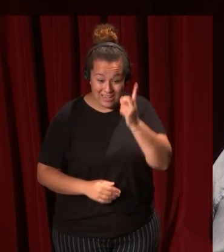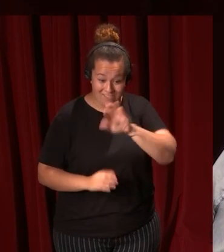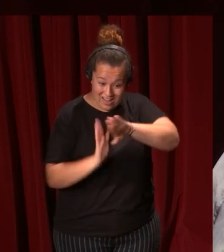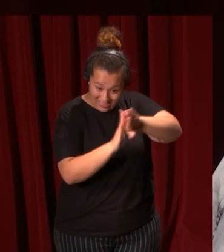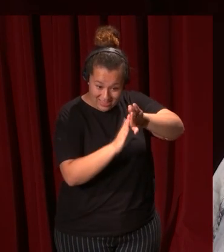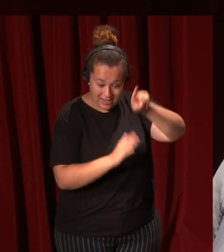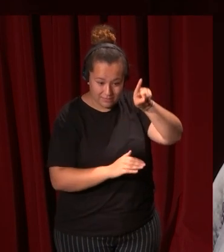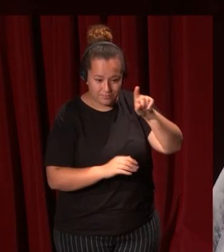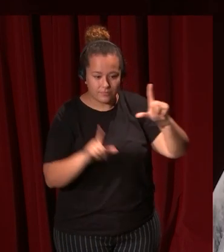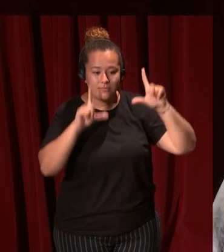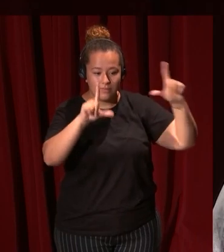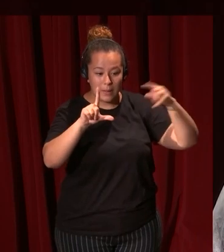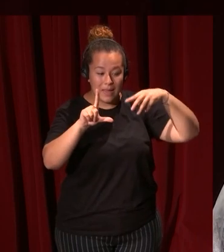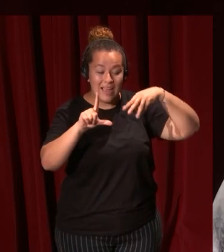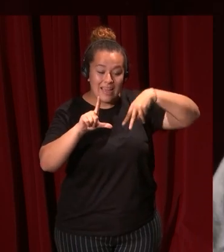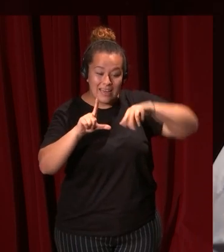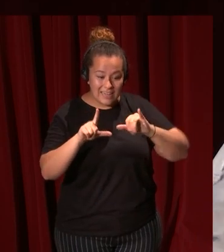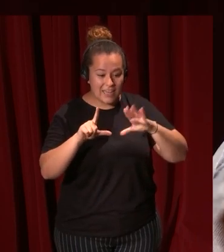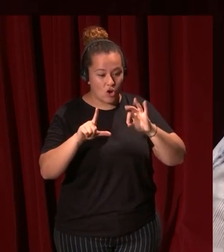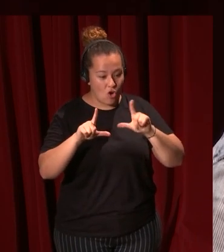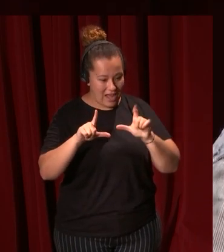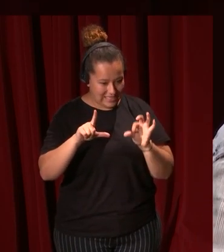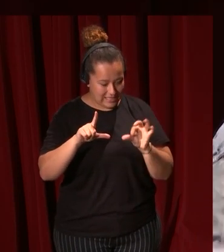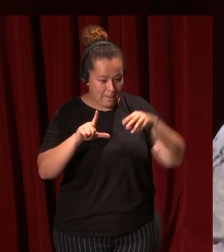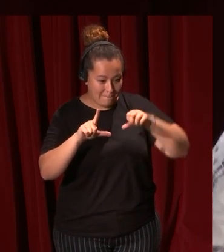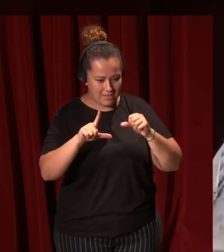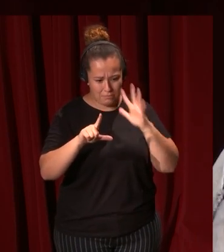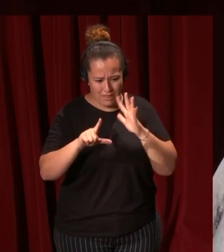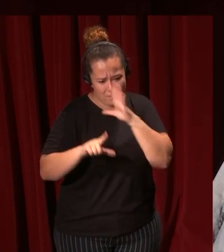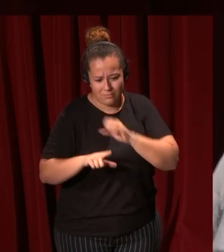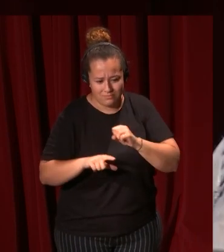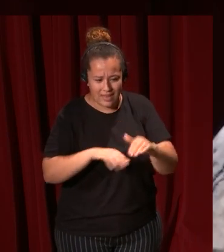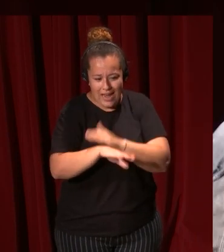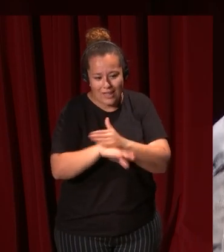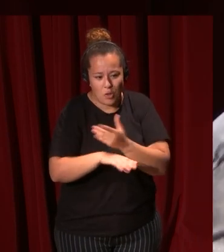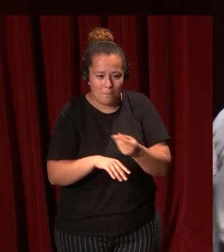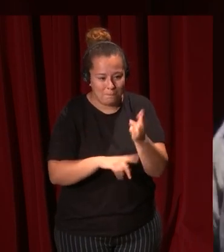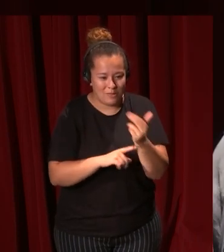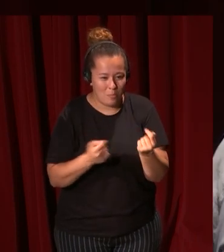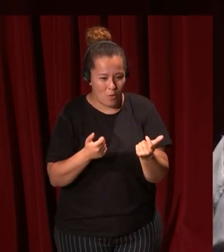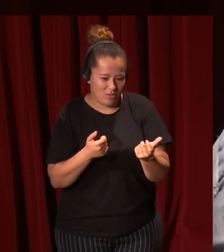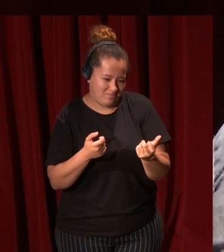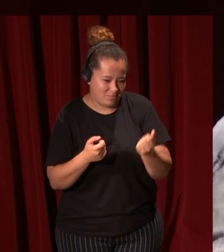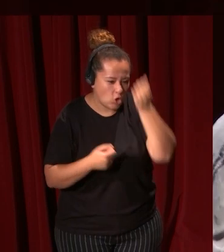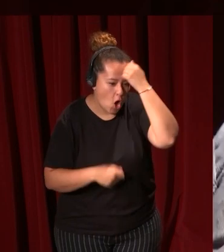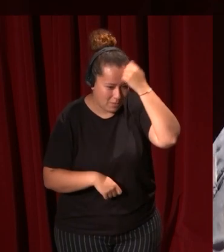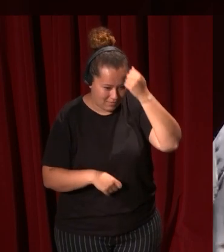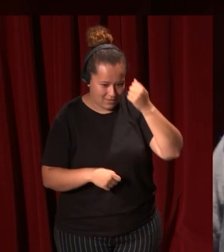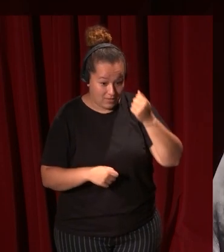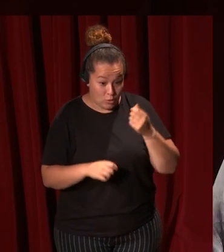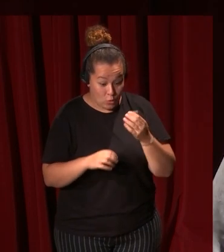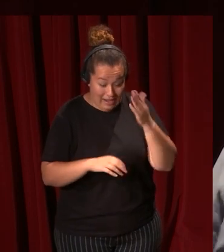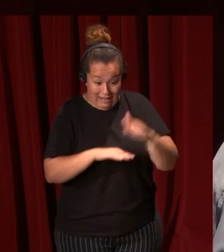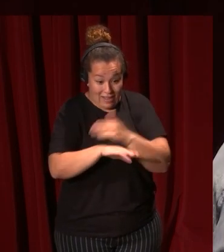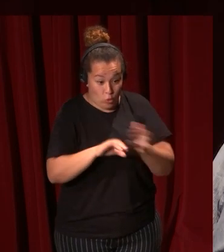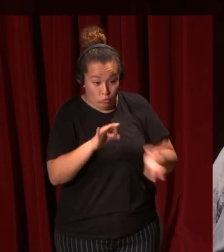un cuadro de Nicolás Mas que es maravilloso me parece con un gato pintado con algo de torpeza el gato está a punto de desordenar ese universo doméstico